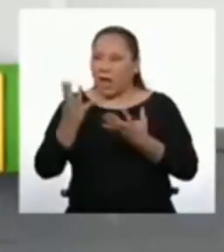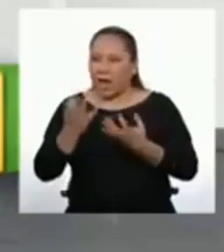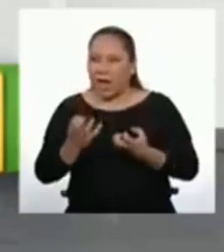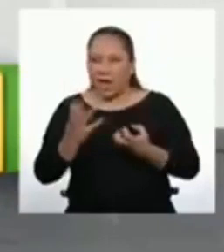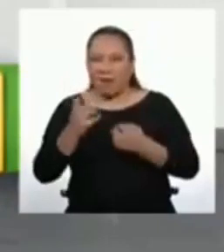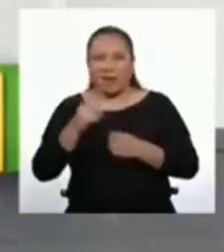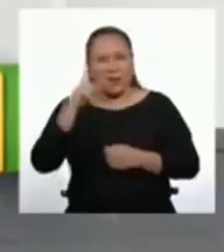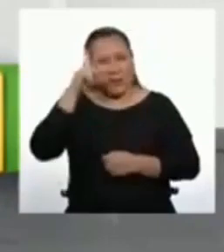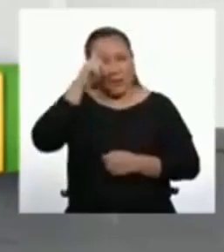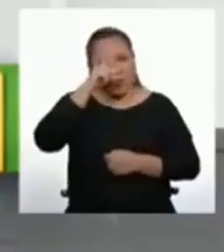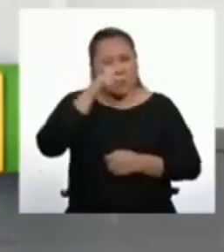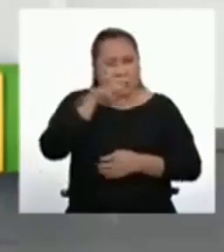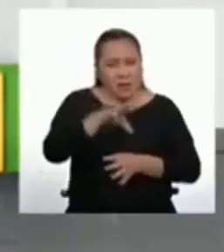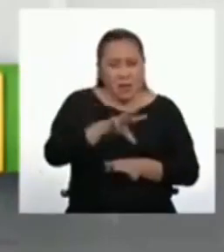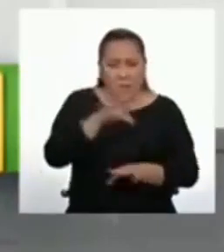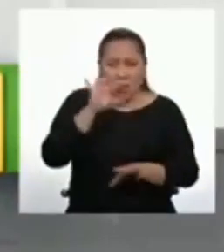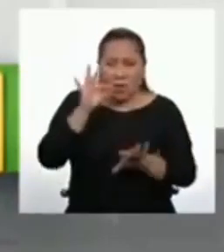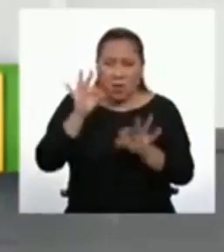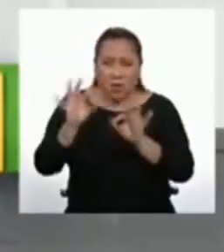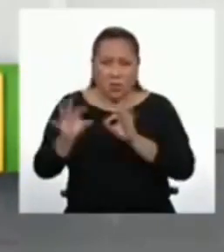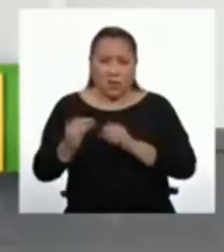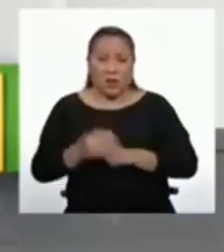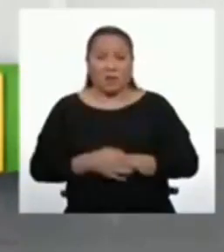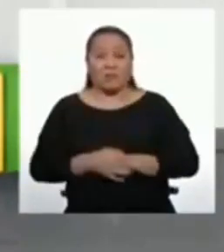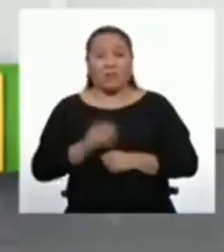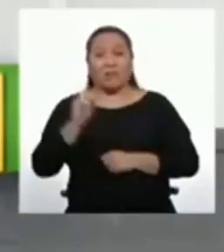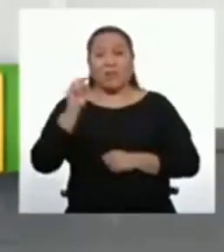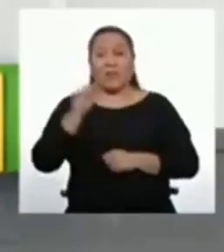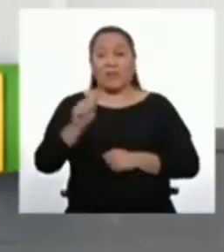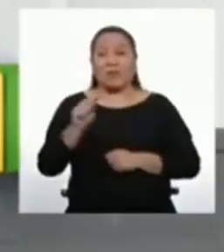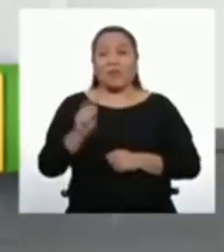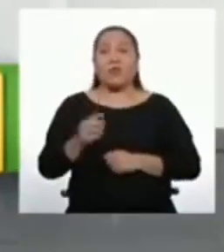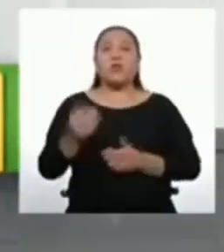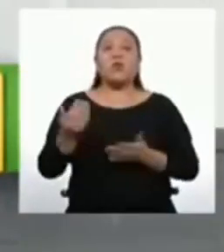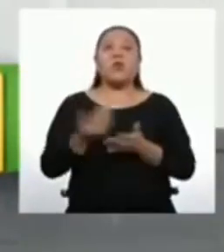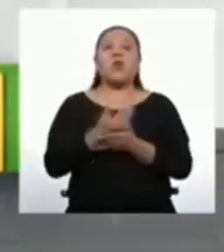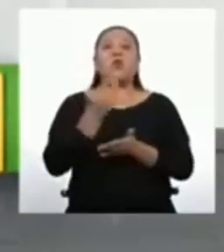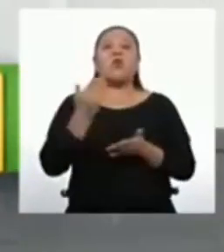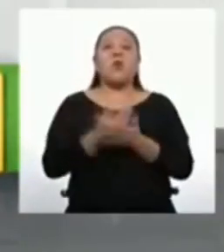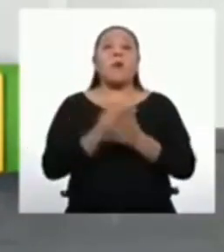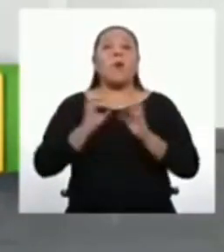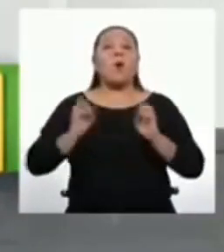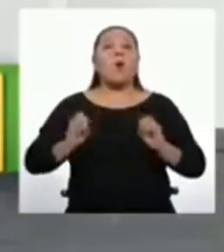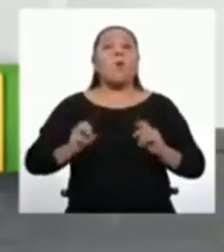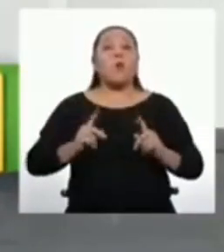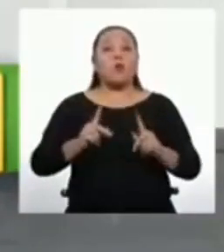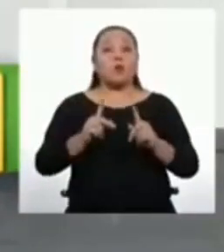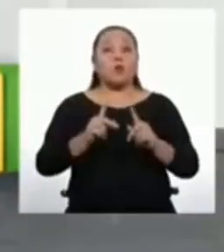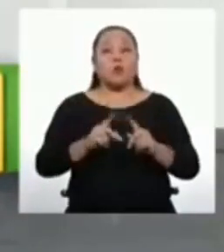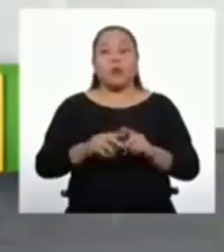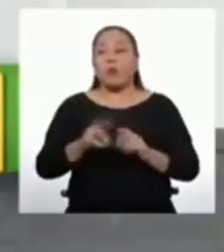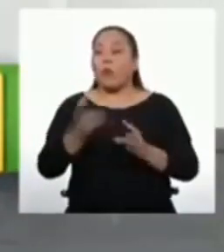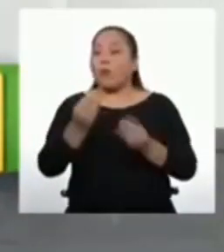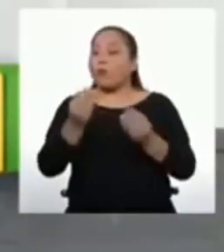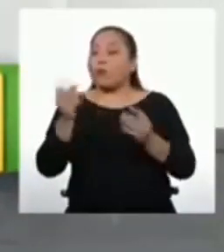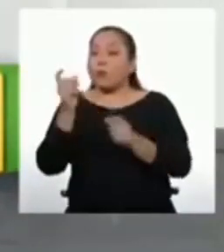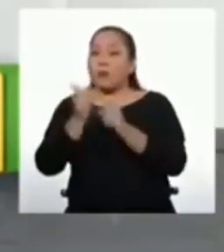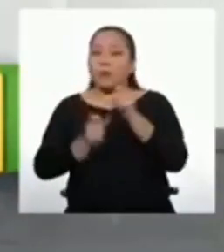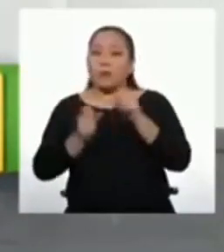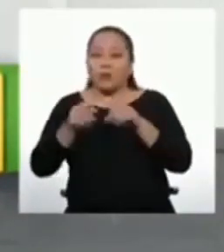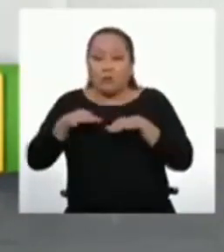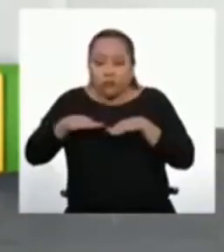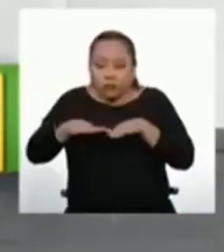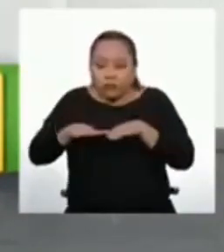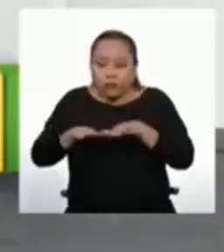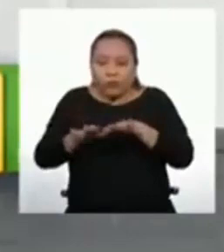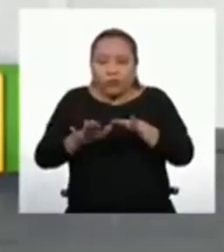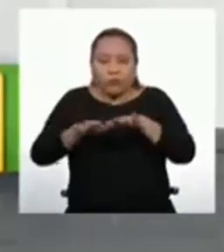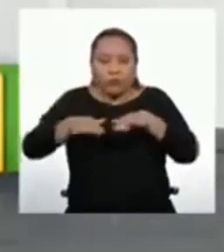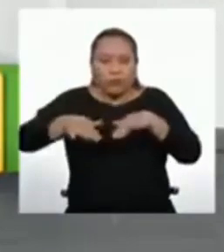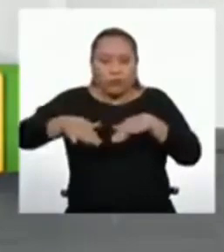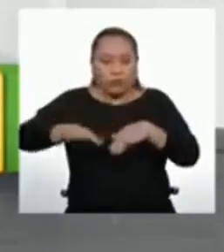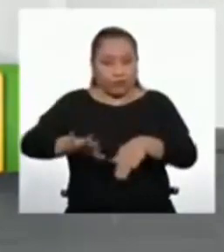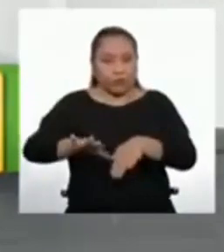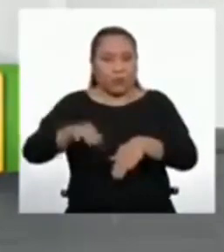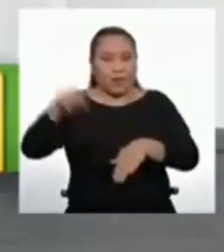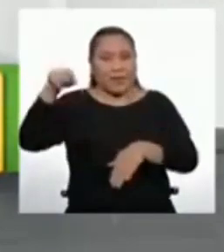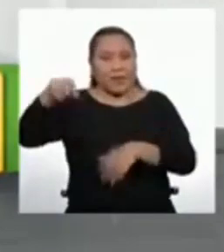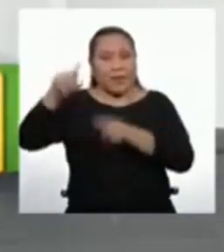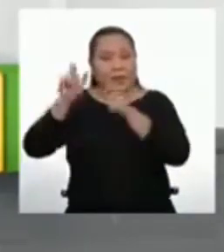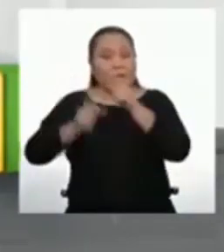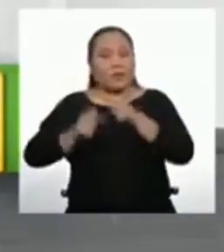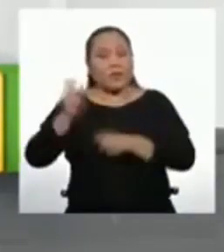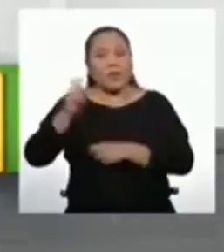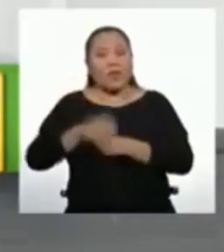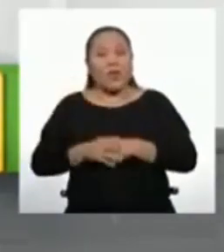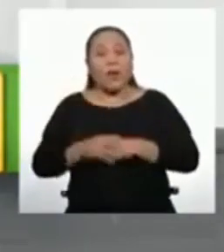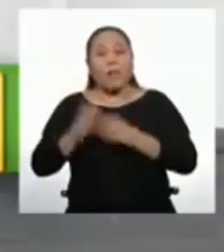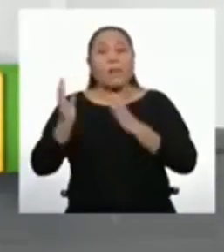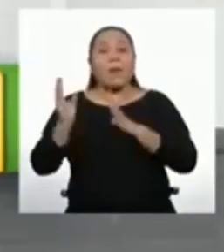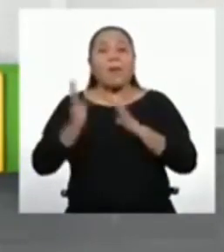difícil conseguirlas, pero esto ha generado una oportunidad para muchos confeccionistas. Ellos hacen las mascarillas de tela y las venden con su